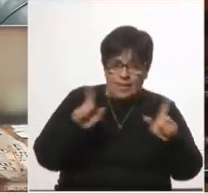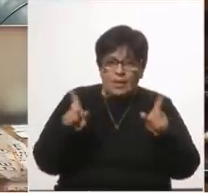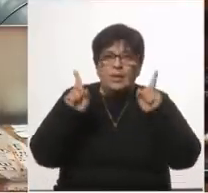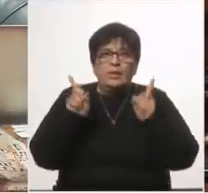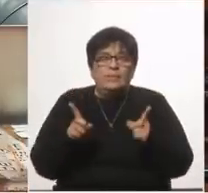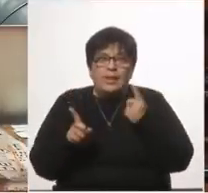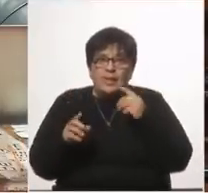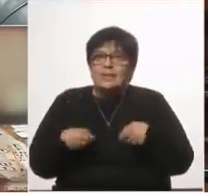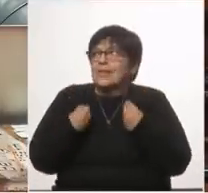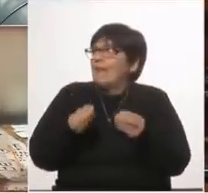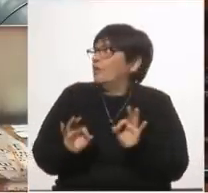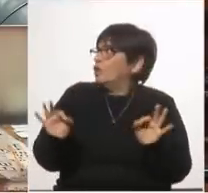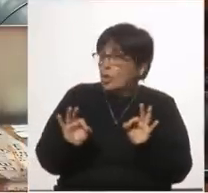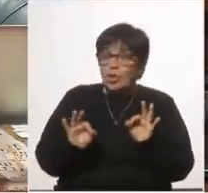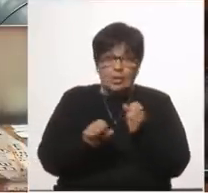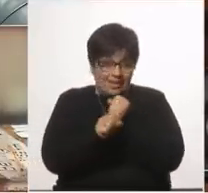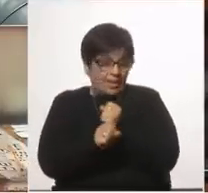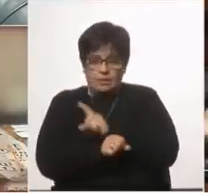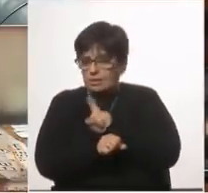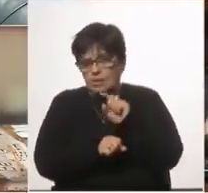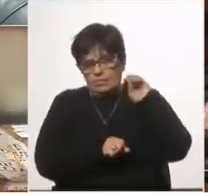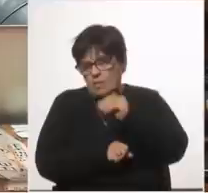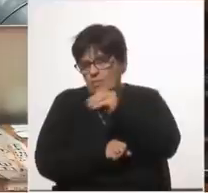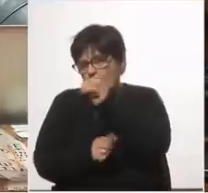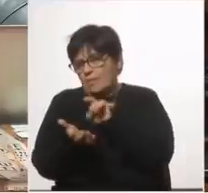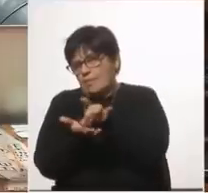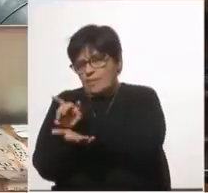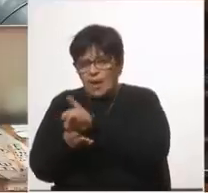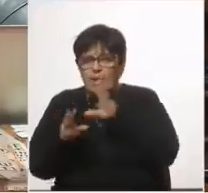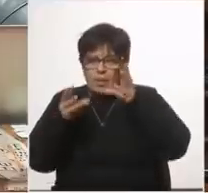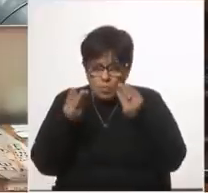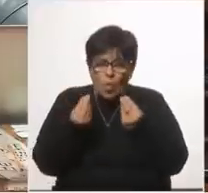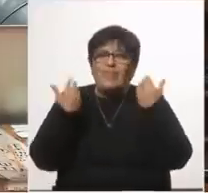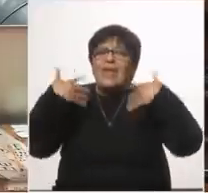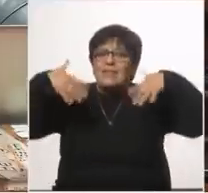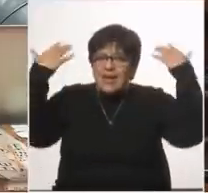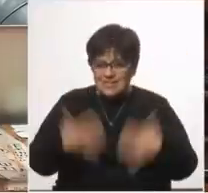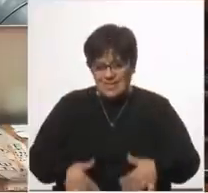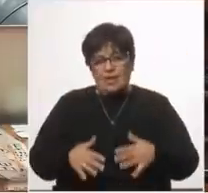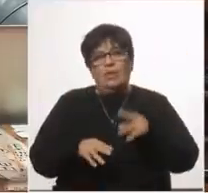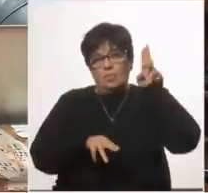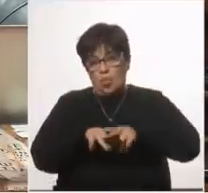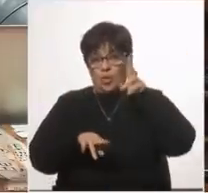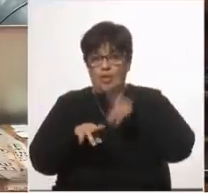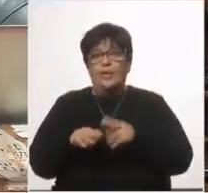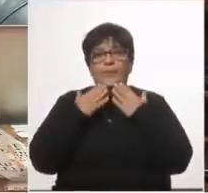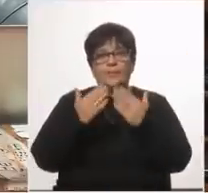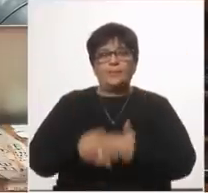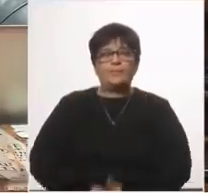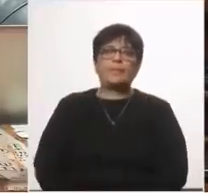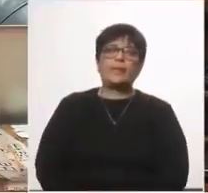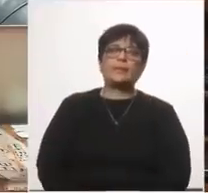aumento de destrucción de empleo y no evitó que muriera más gente de la que debió haber muerto gracias señor presidente